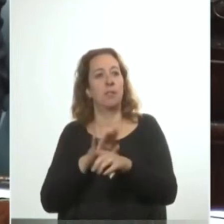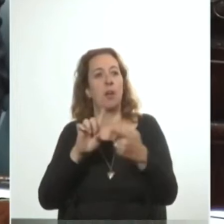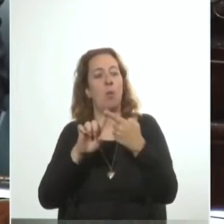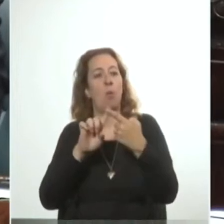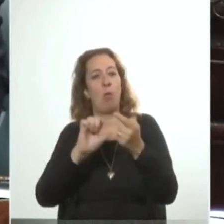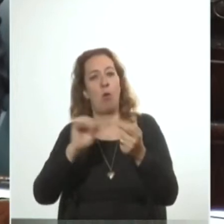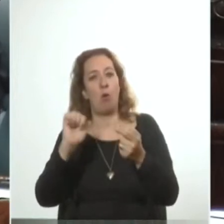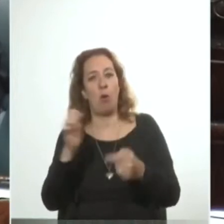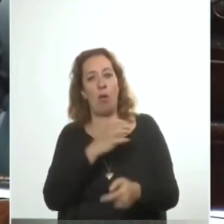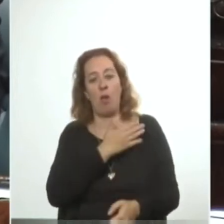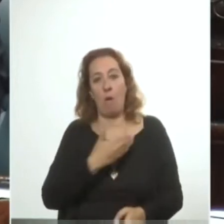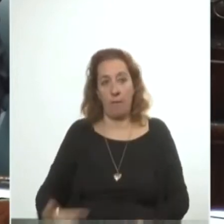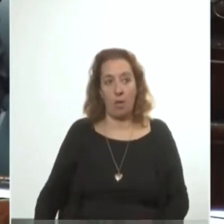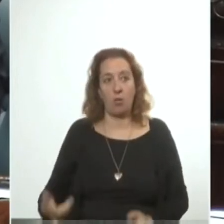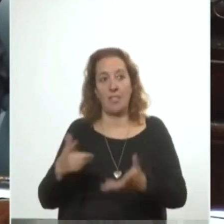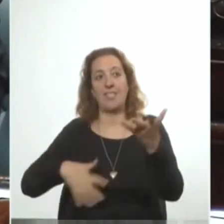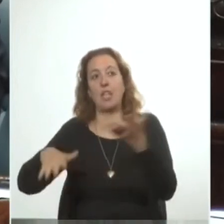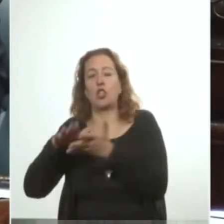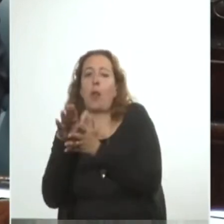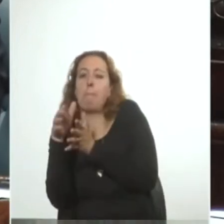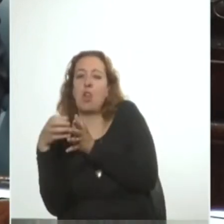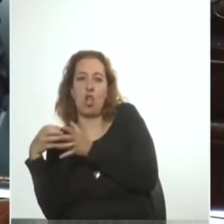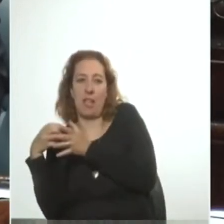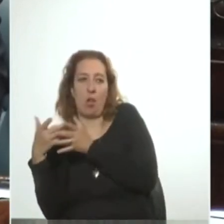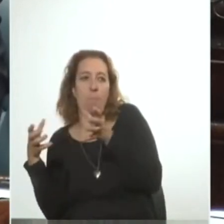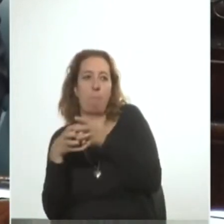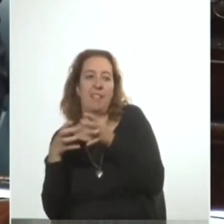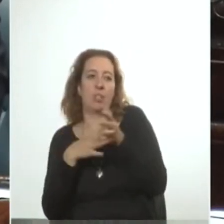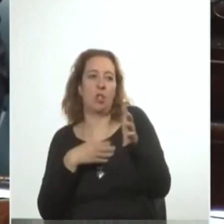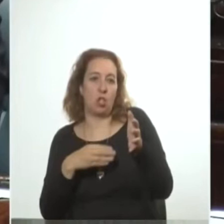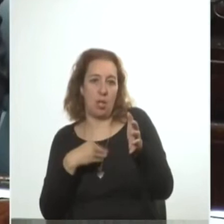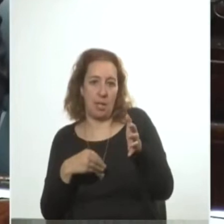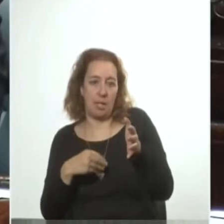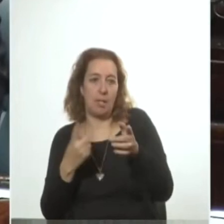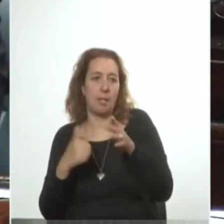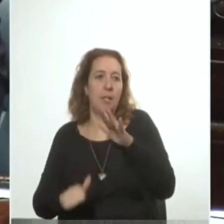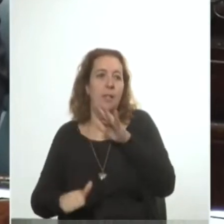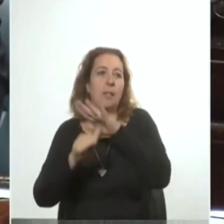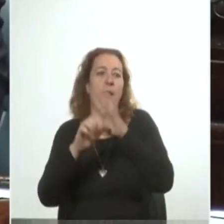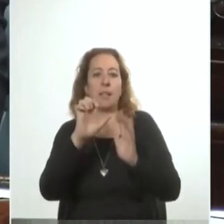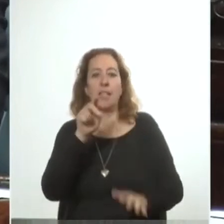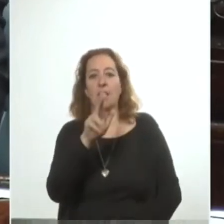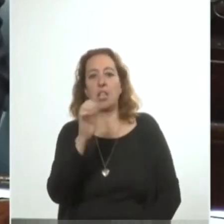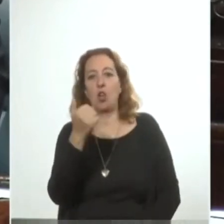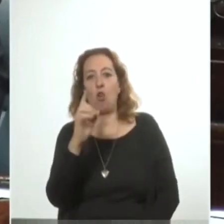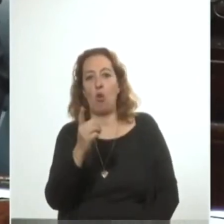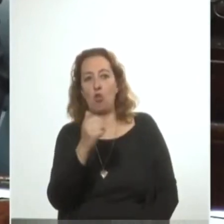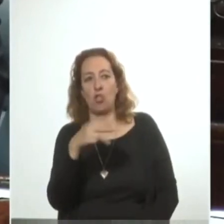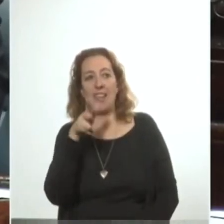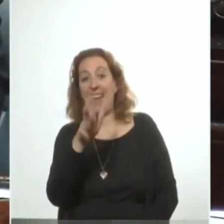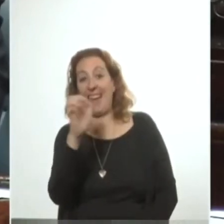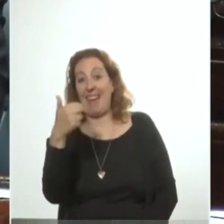logrados entre el gobierno y sectores minoritarios del Partido Nacional liderados por Echegoyen Beltrán y Alberto Heber.